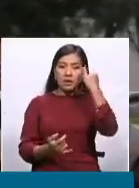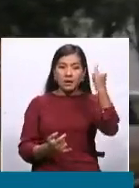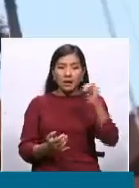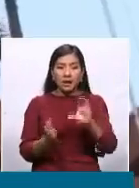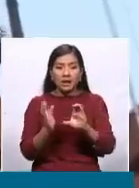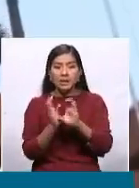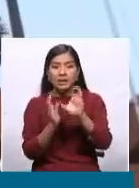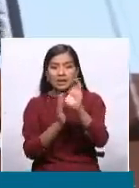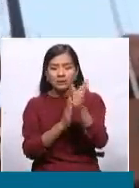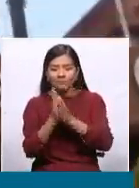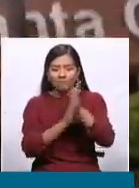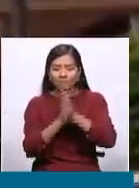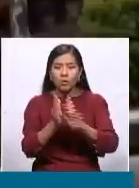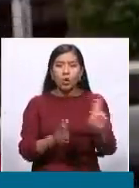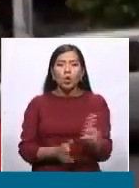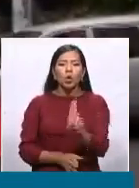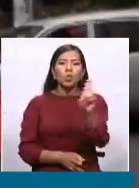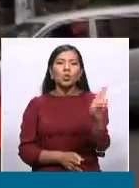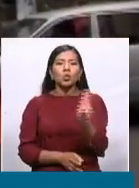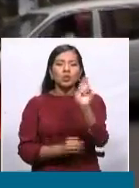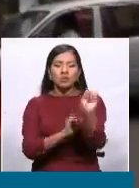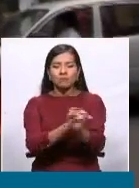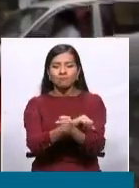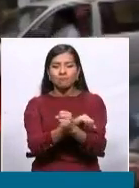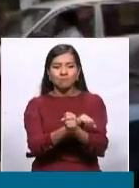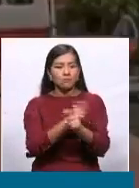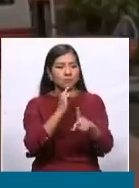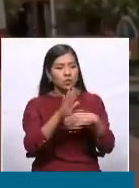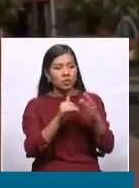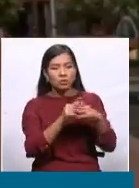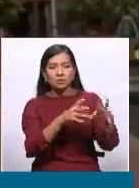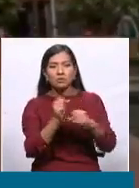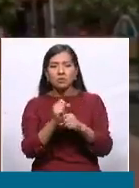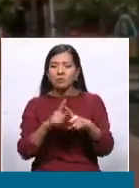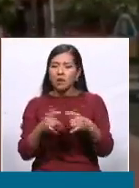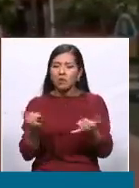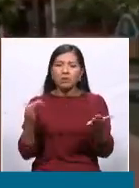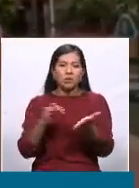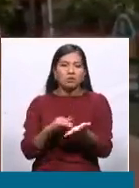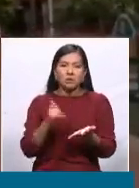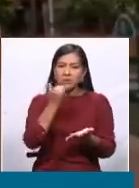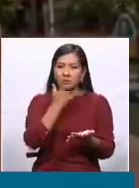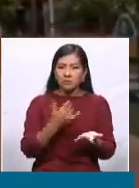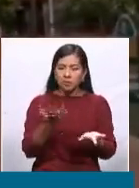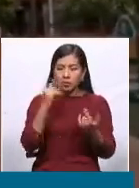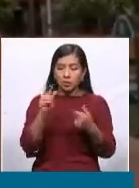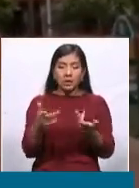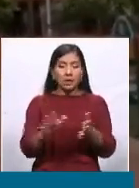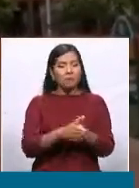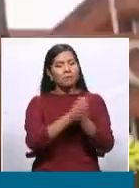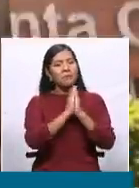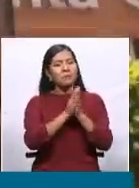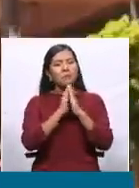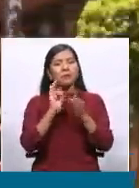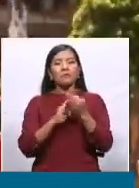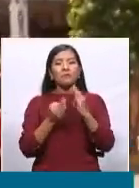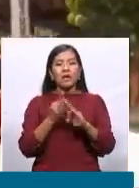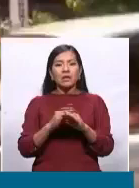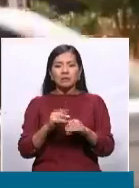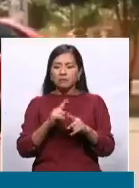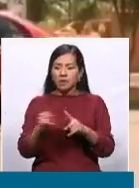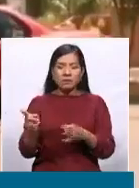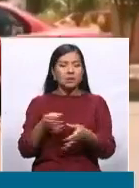del censo y nuevamente caen en saco roto, porque la fecha que ellos han pedido no tuvieron